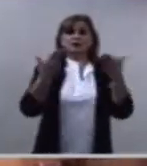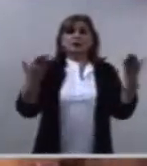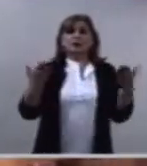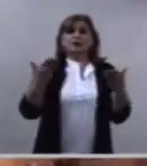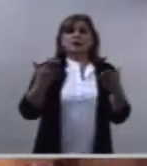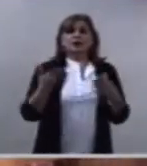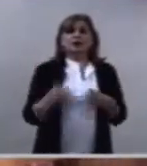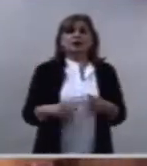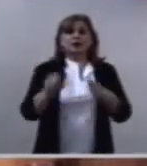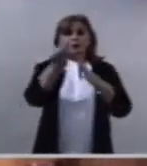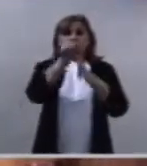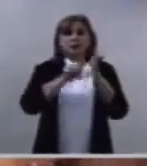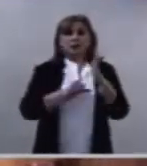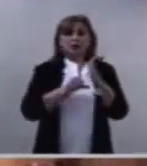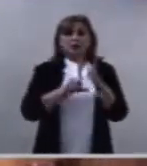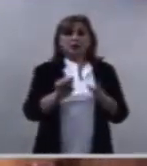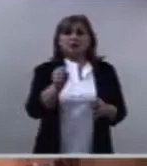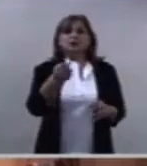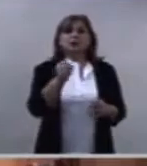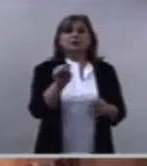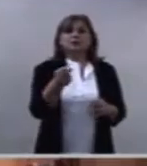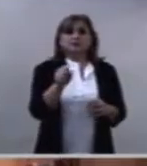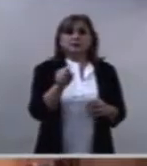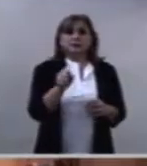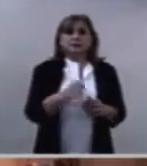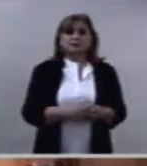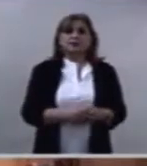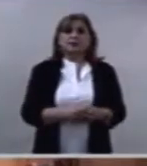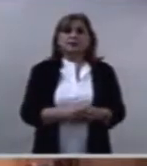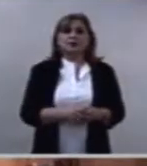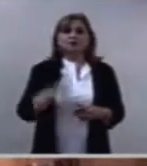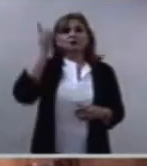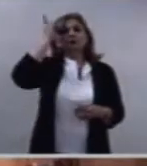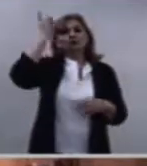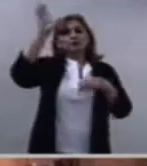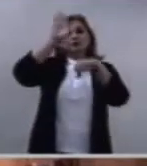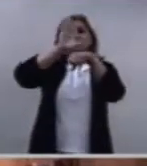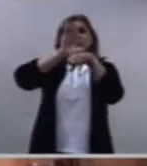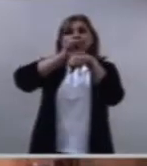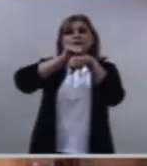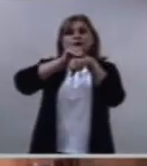septiembre Dios me ha concedido